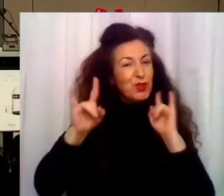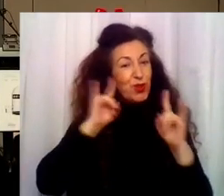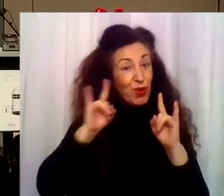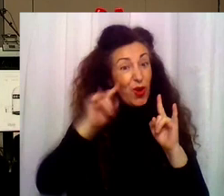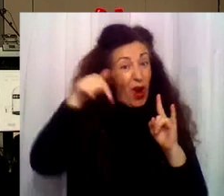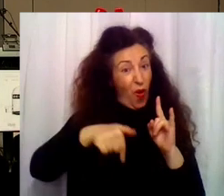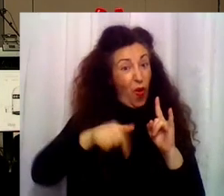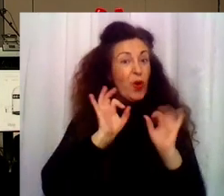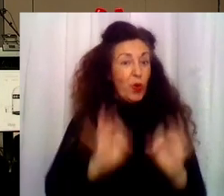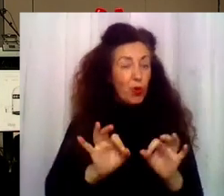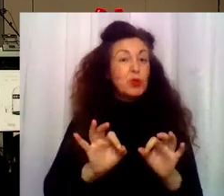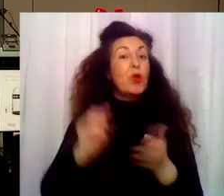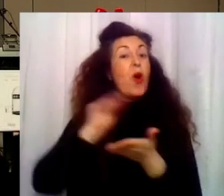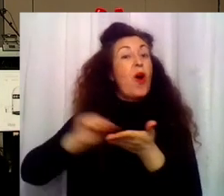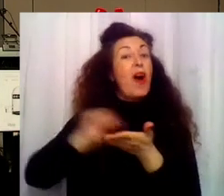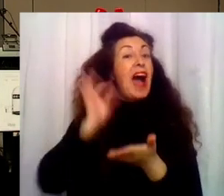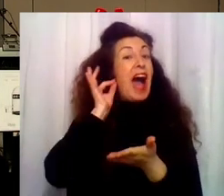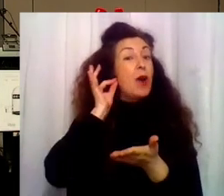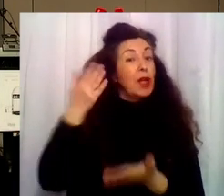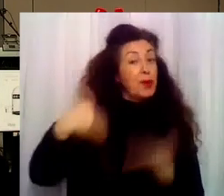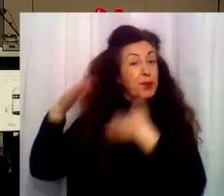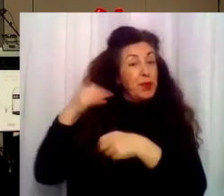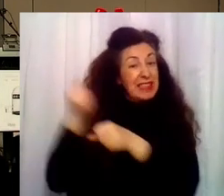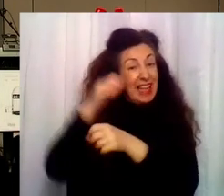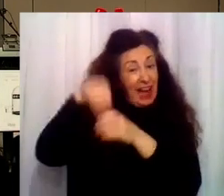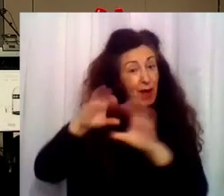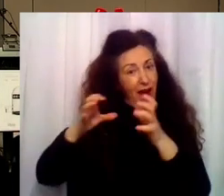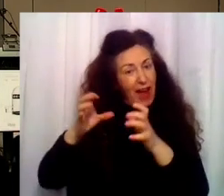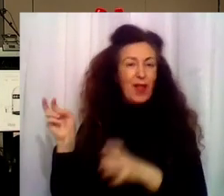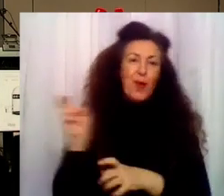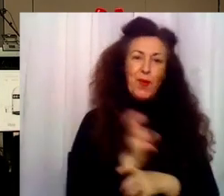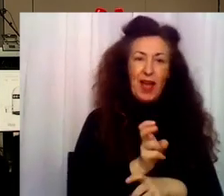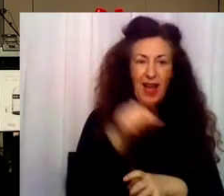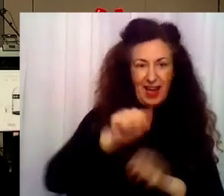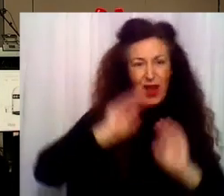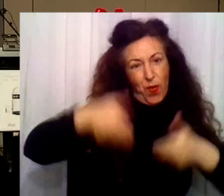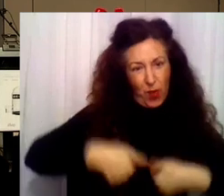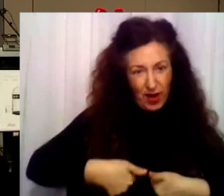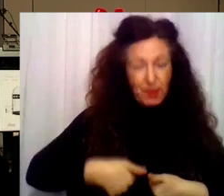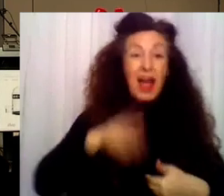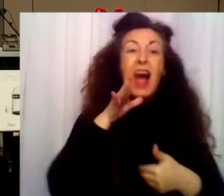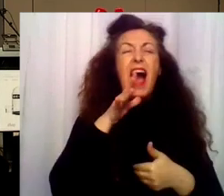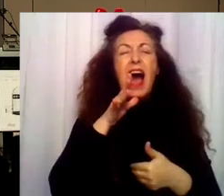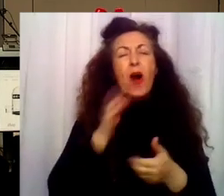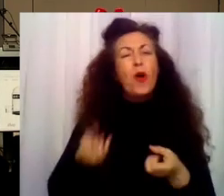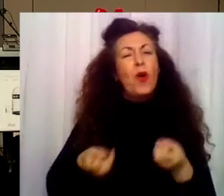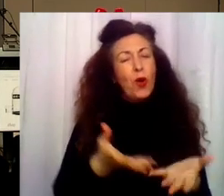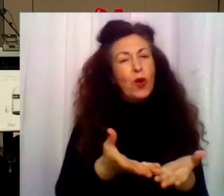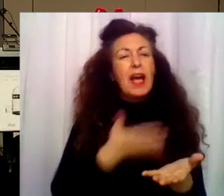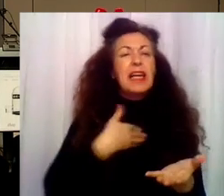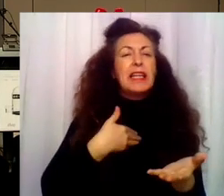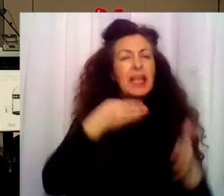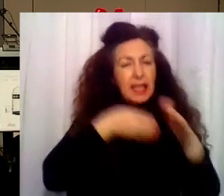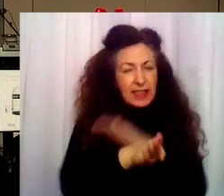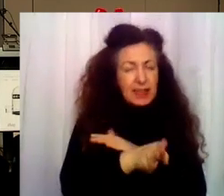el de la autora a una radio en la que pasó muchas horas de su vida. Ha vuelto para introducirnos en un centro donde sanarse del